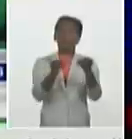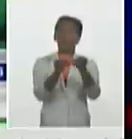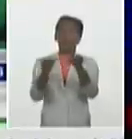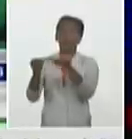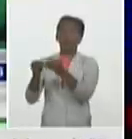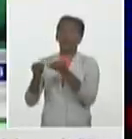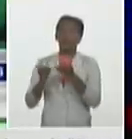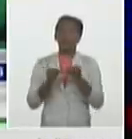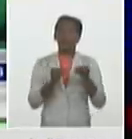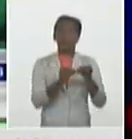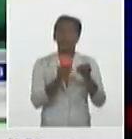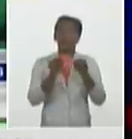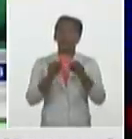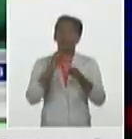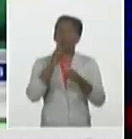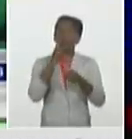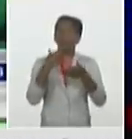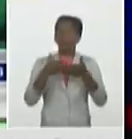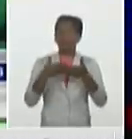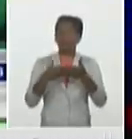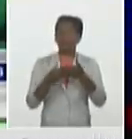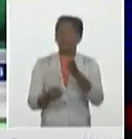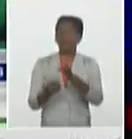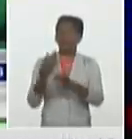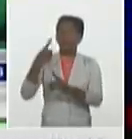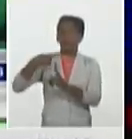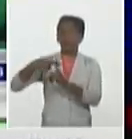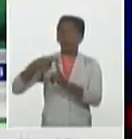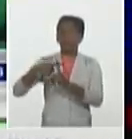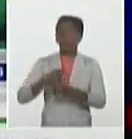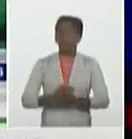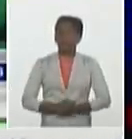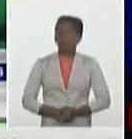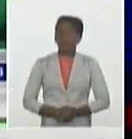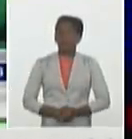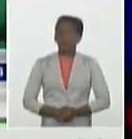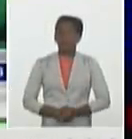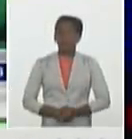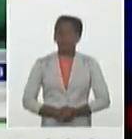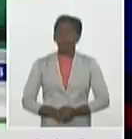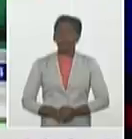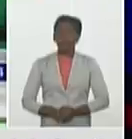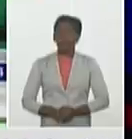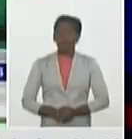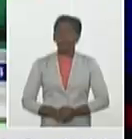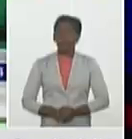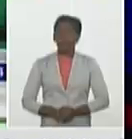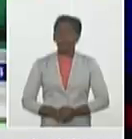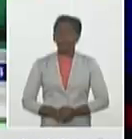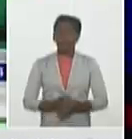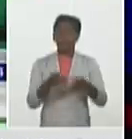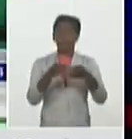hizo el diagnóstico de la enfermedad. de esta forma de los 18